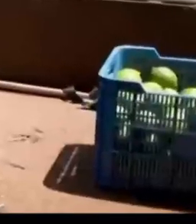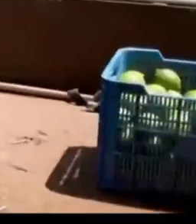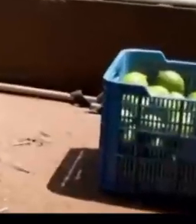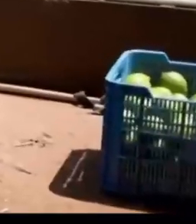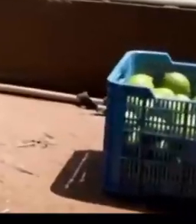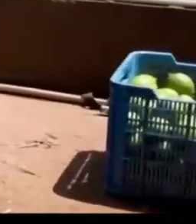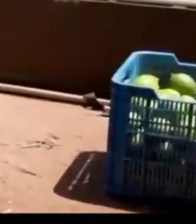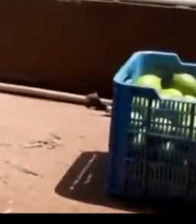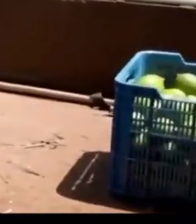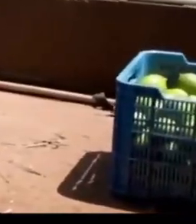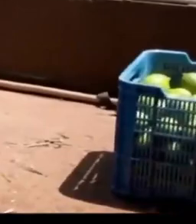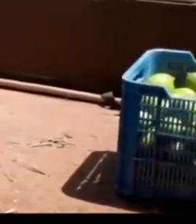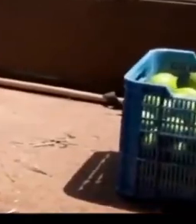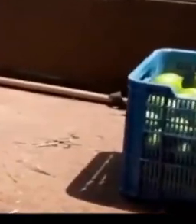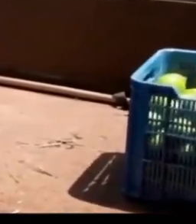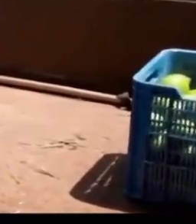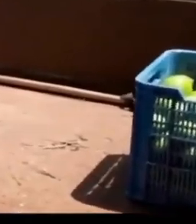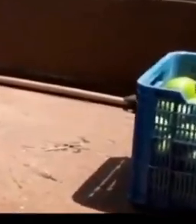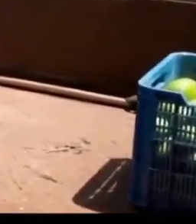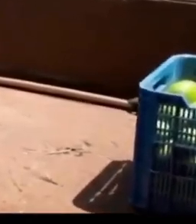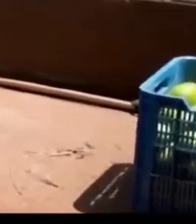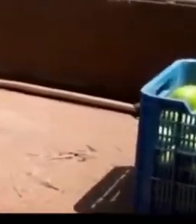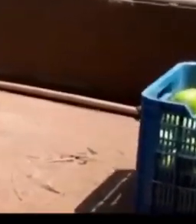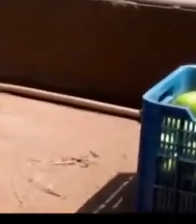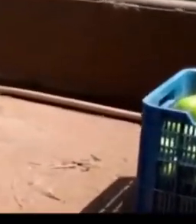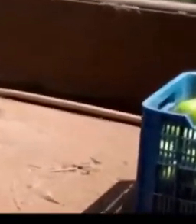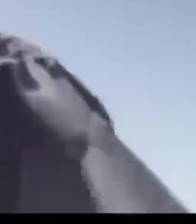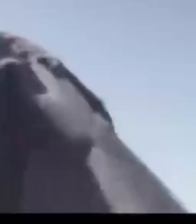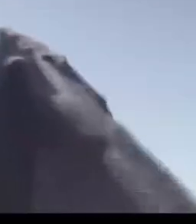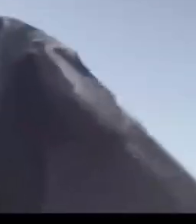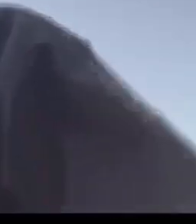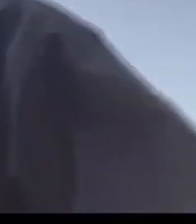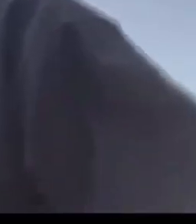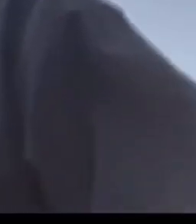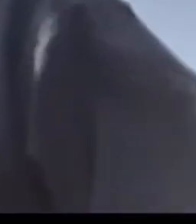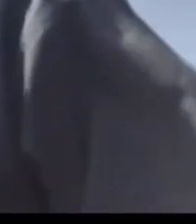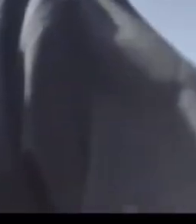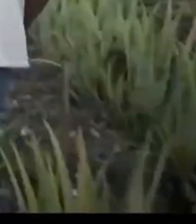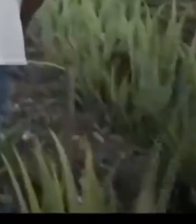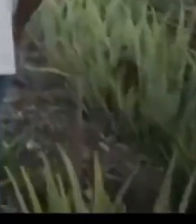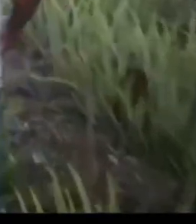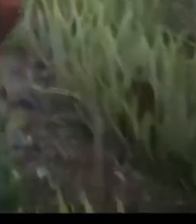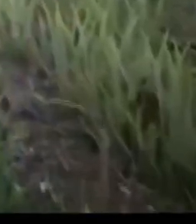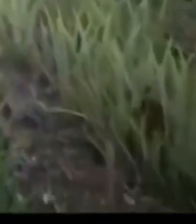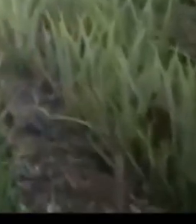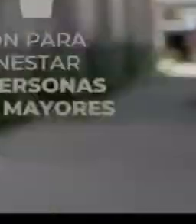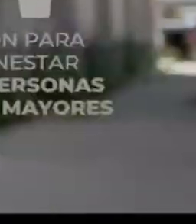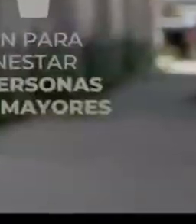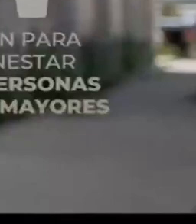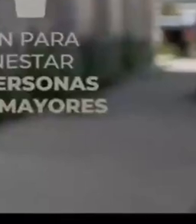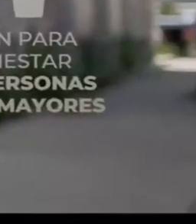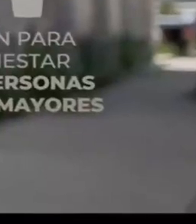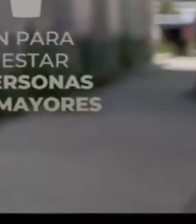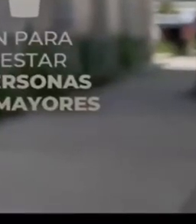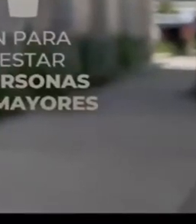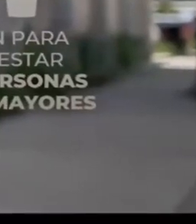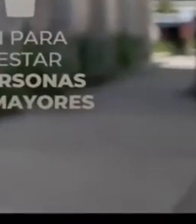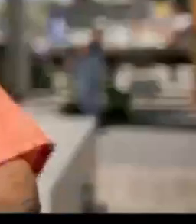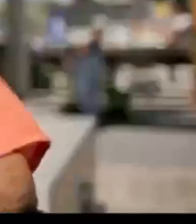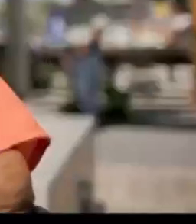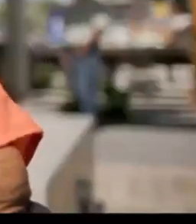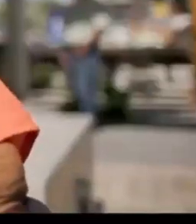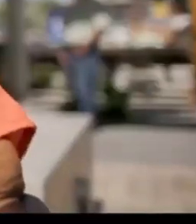Con el programa Sembrando Vida, beneficiamos a 50,952 personas. Con el programa